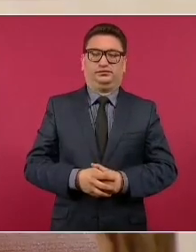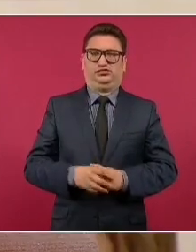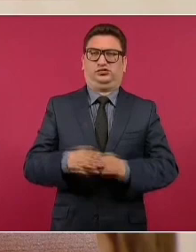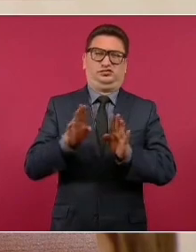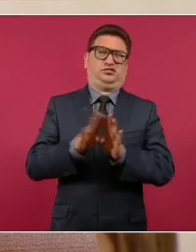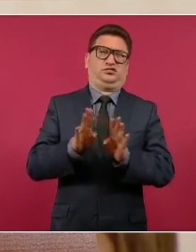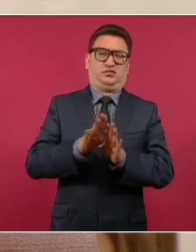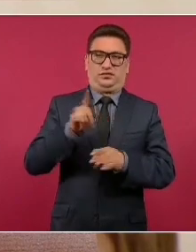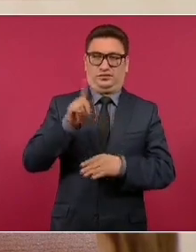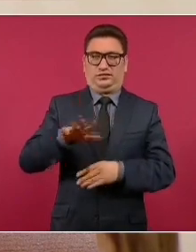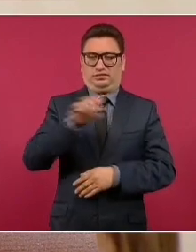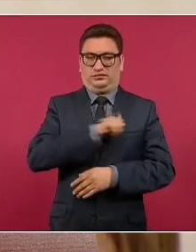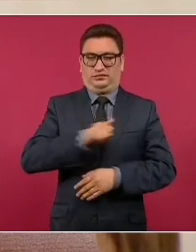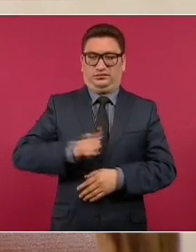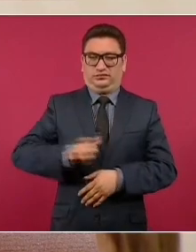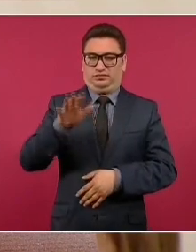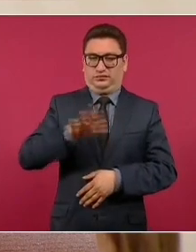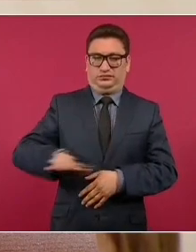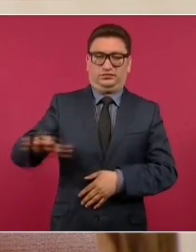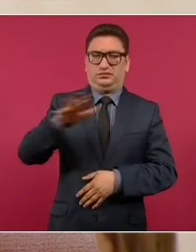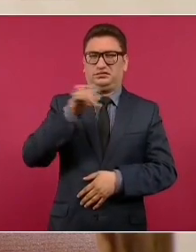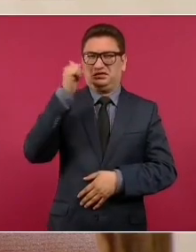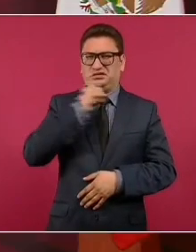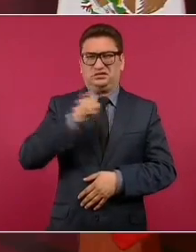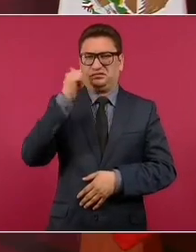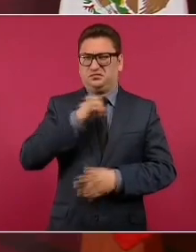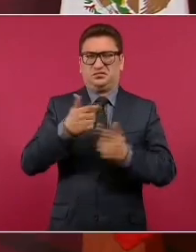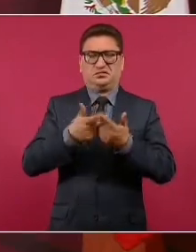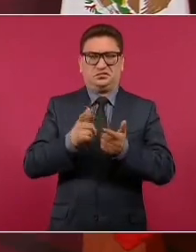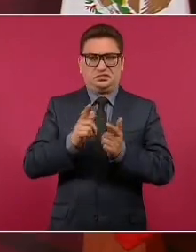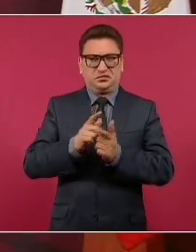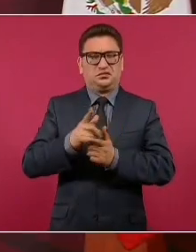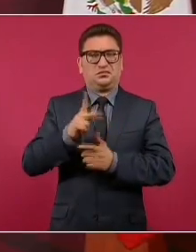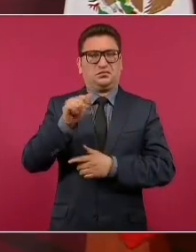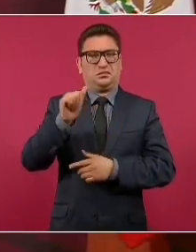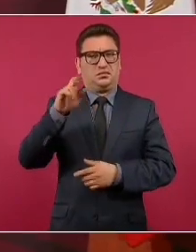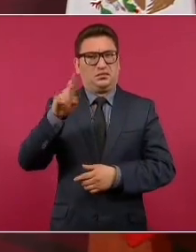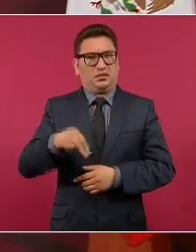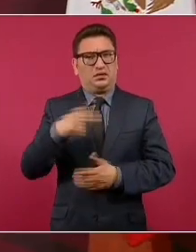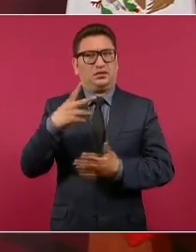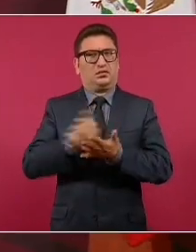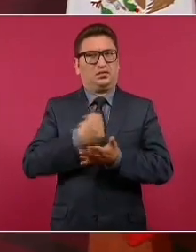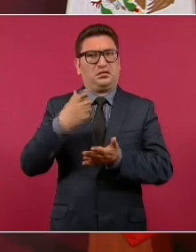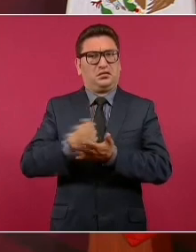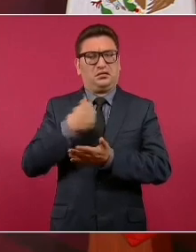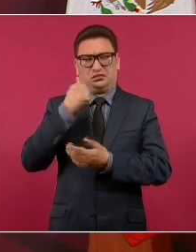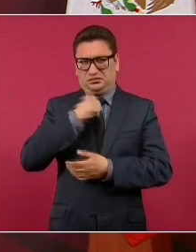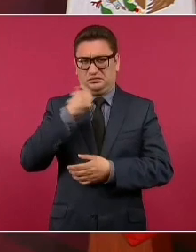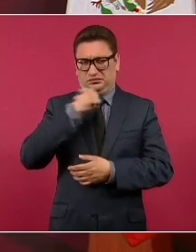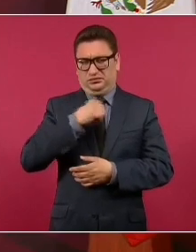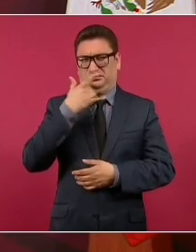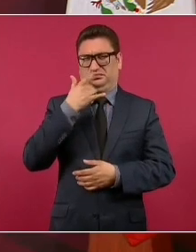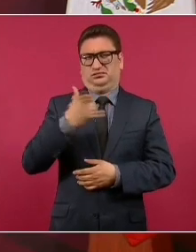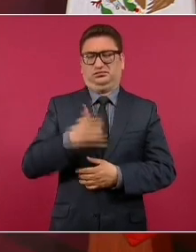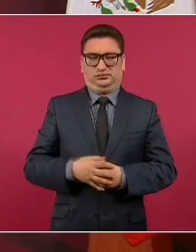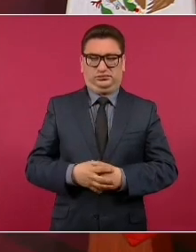de que en esa delegación siempre gana el PAN, a pesar de que